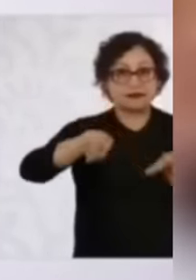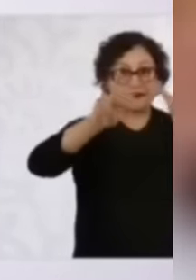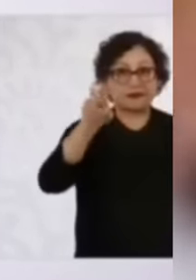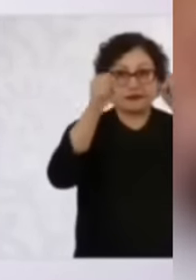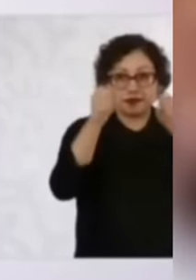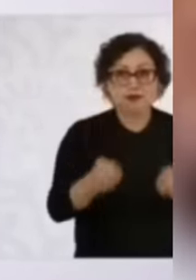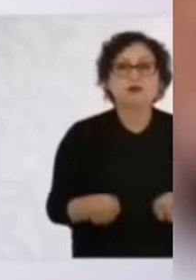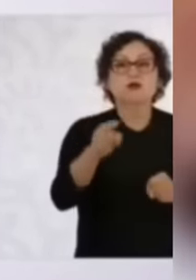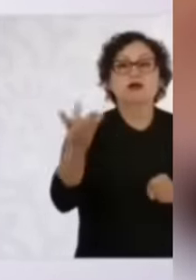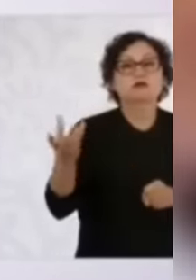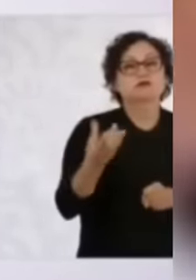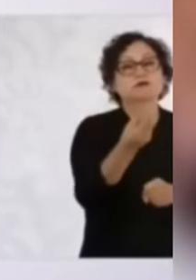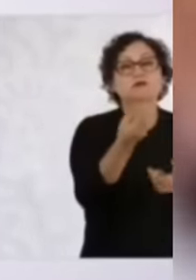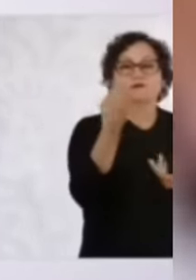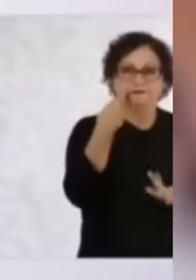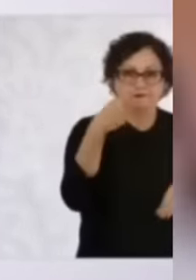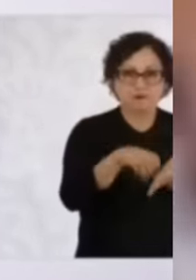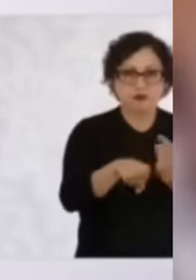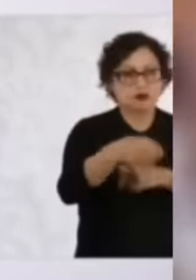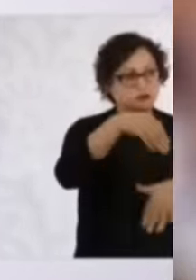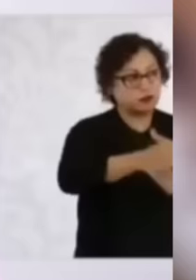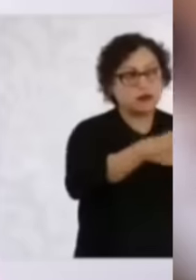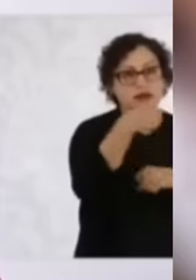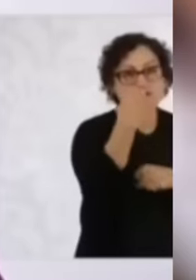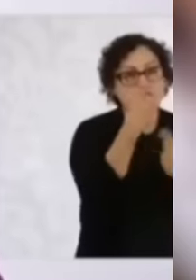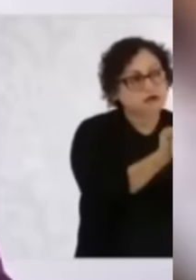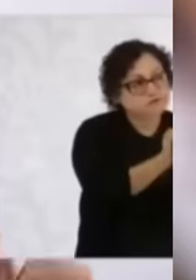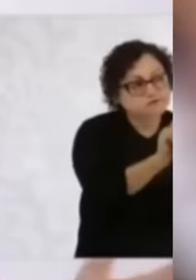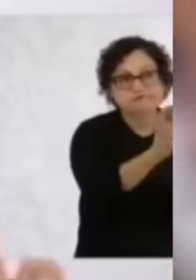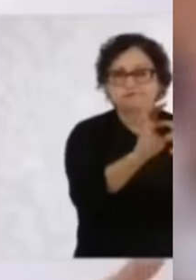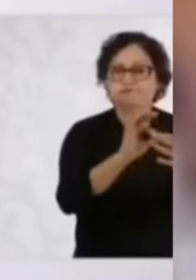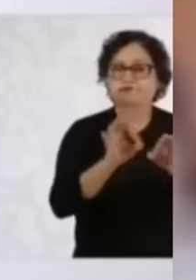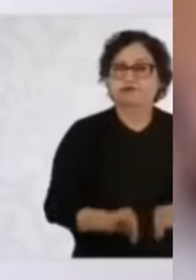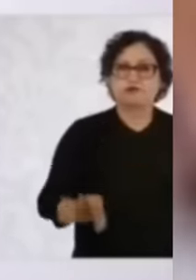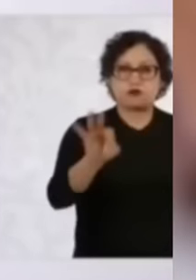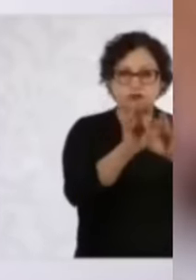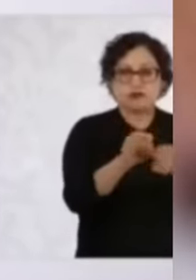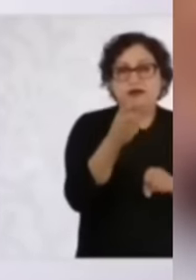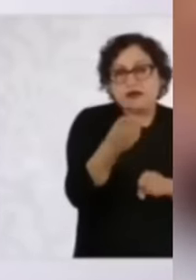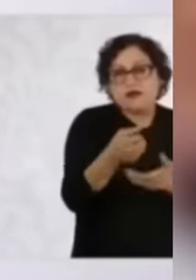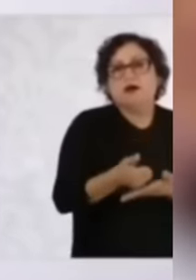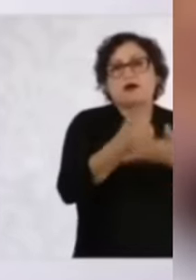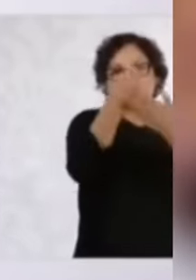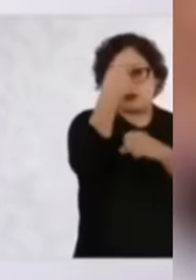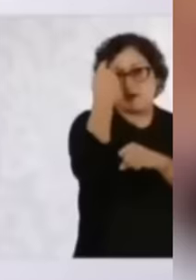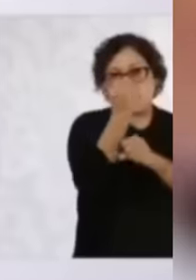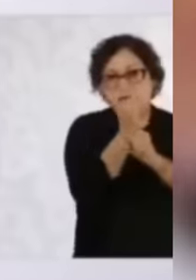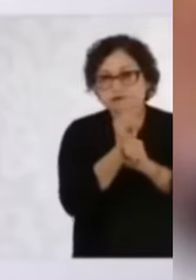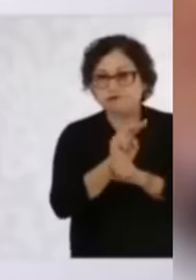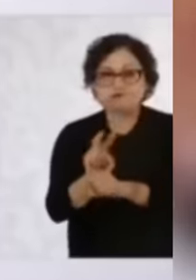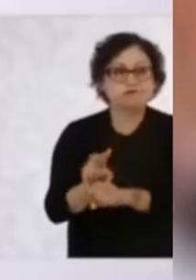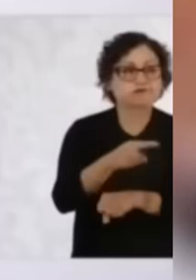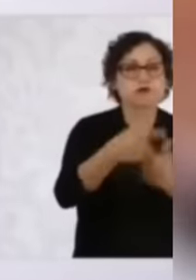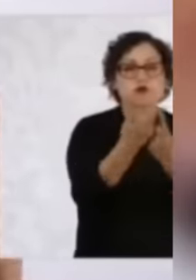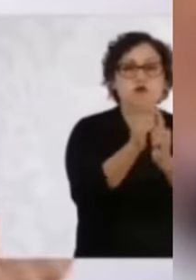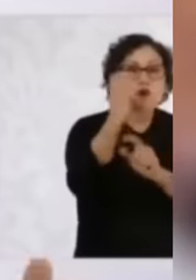inseguridad de México. Explicó que, a diferencia de las políticas represivas del pasado, la Cuarta Transformación